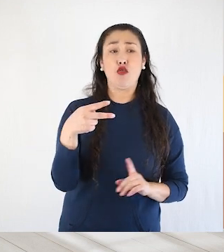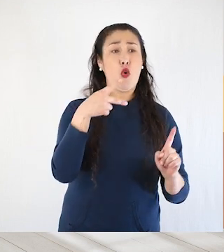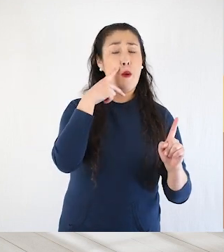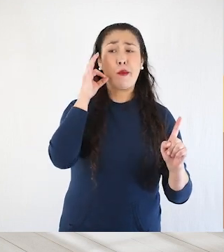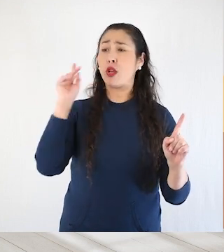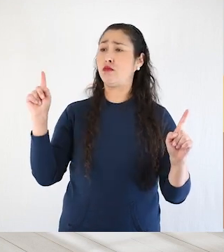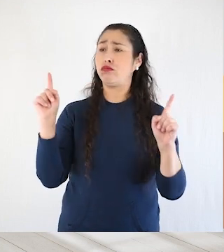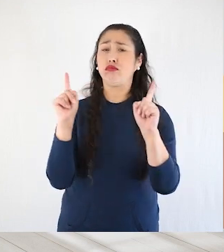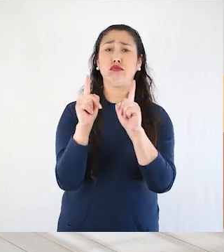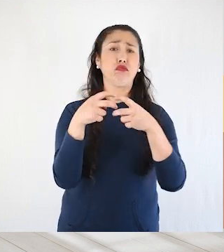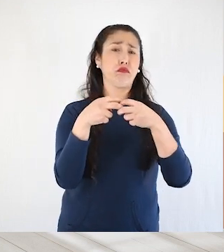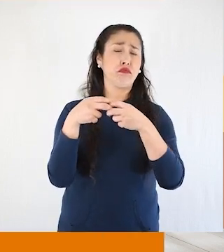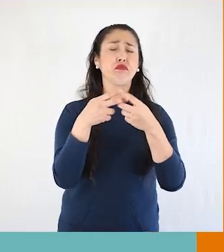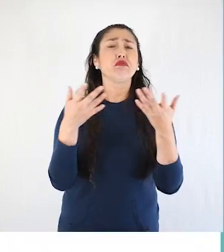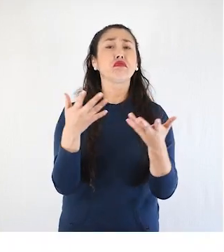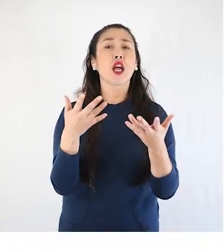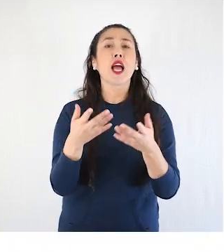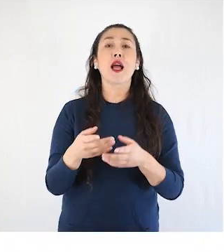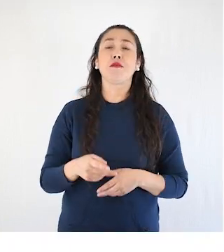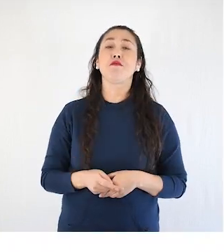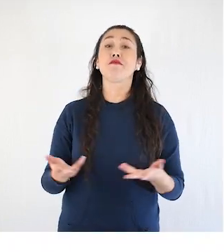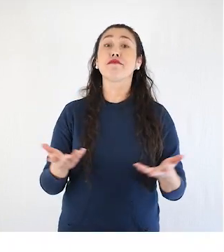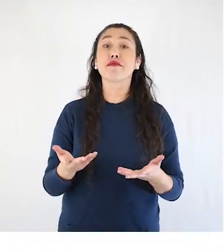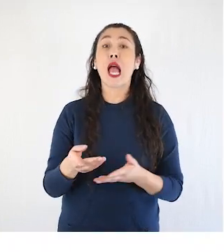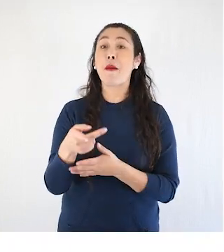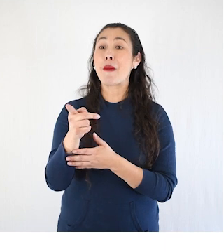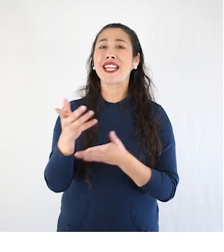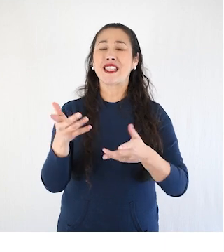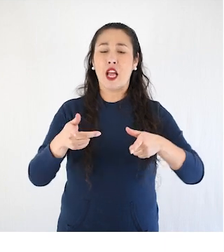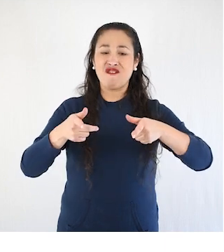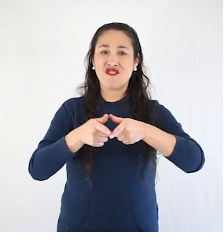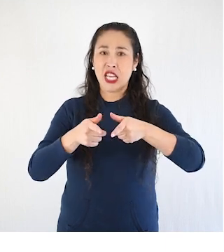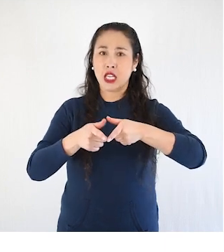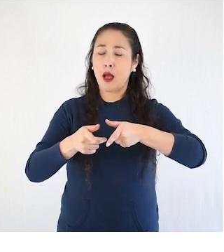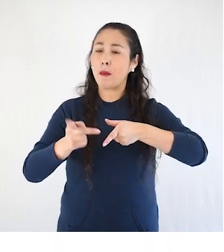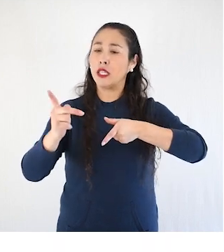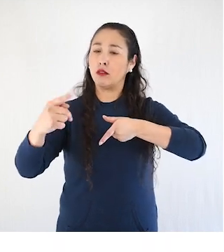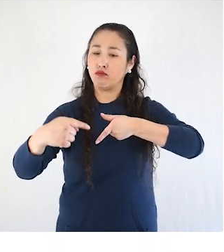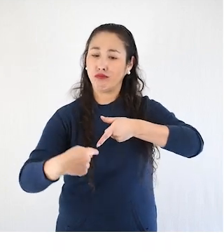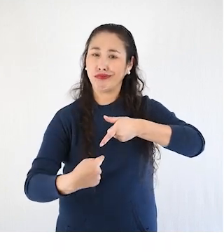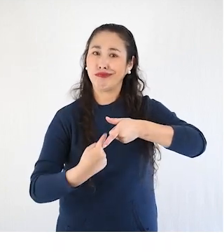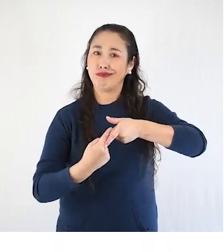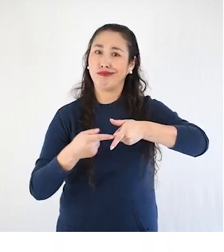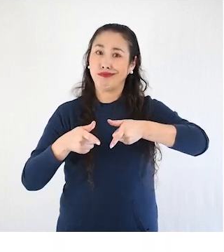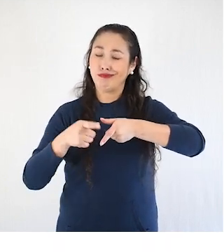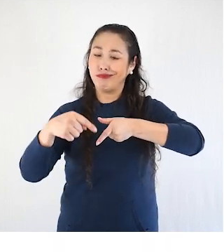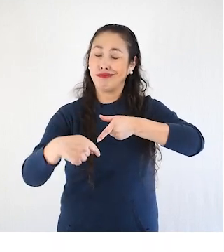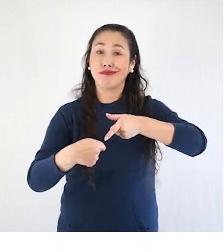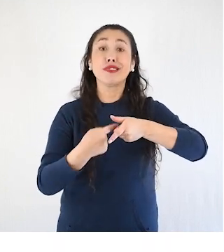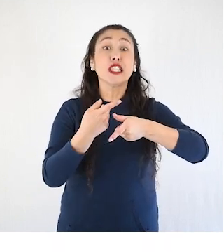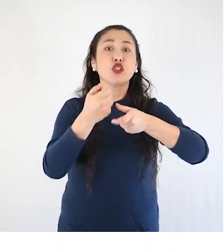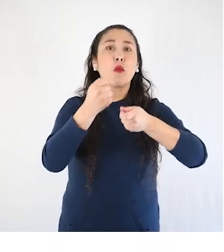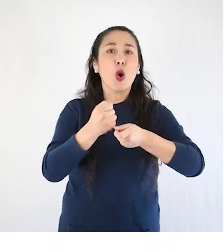Las relaciones sexuales entre un hombre y una mujer generalmente se dan cuando el pene del hombre entra en la mujer a través del orificio de la vagina,